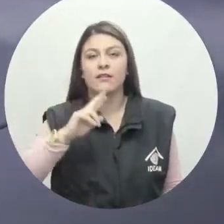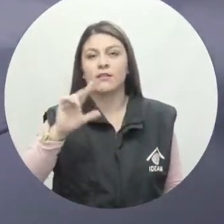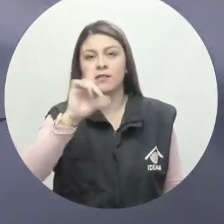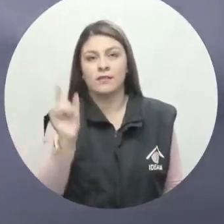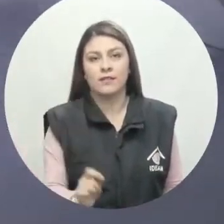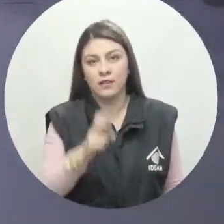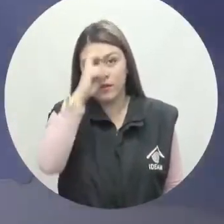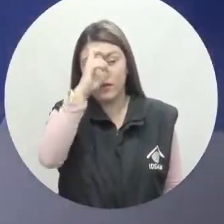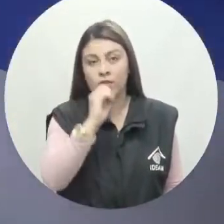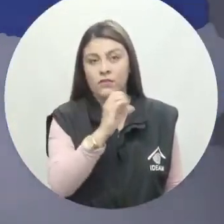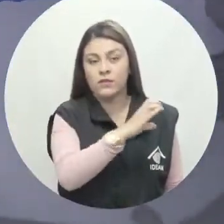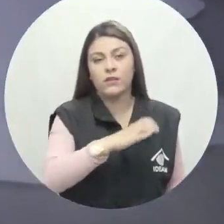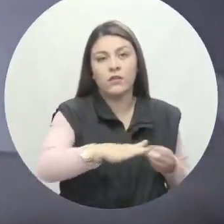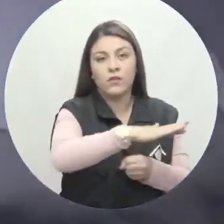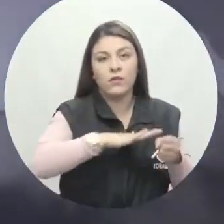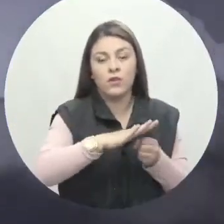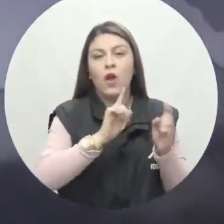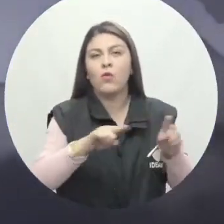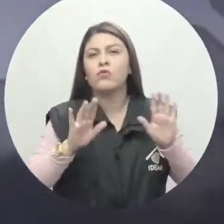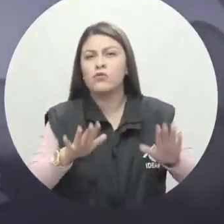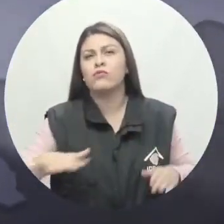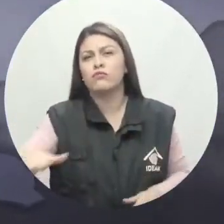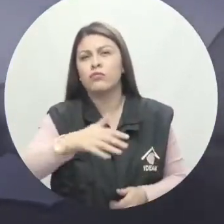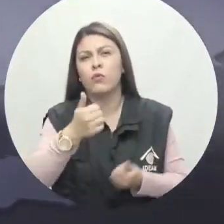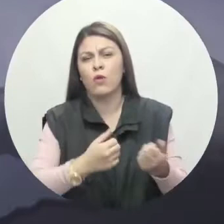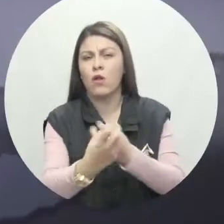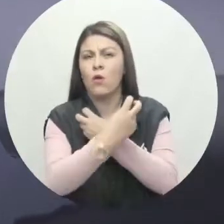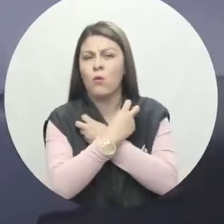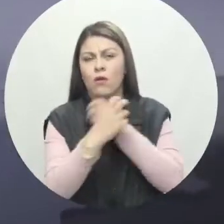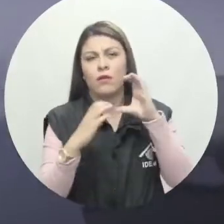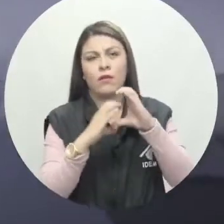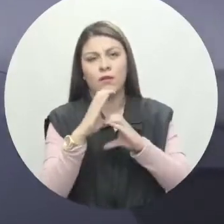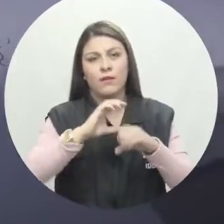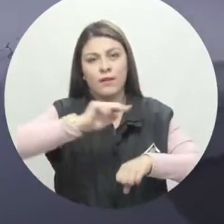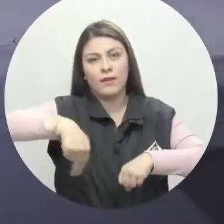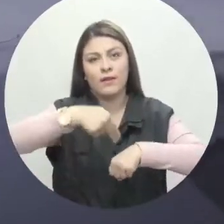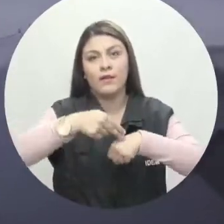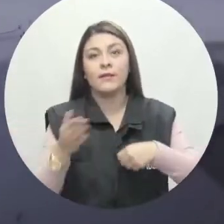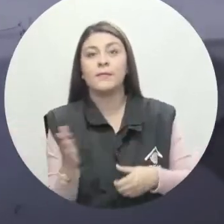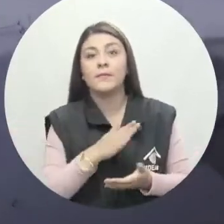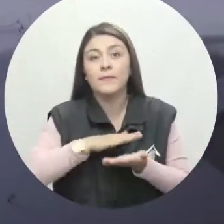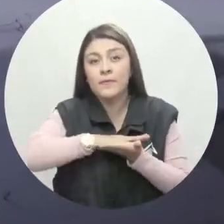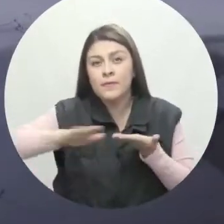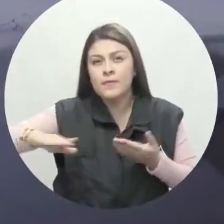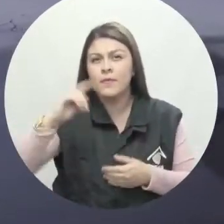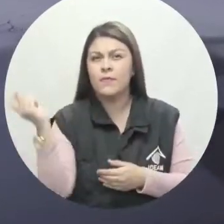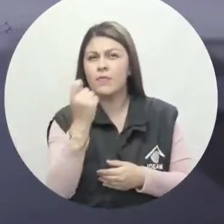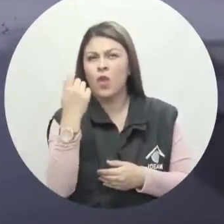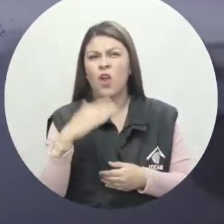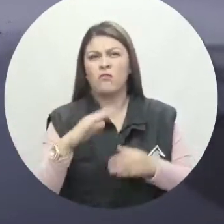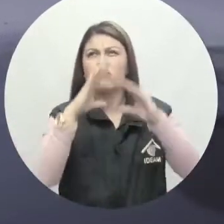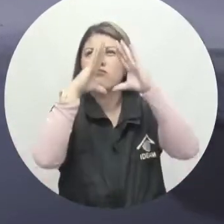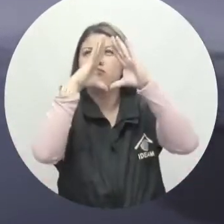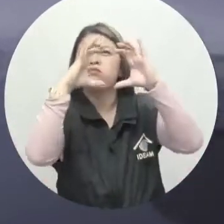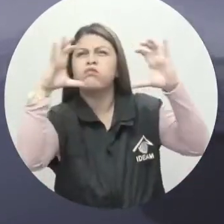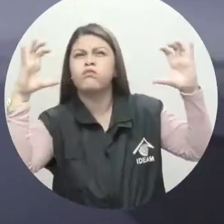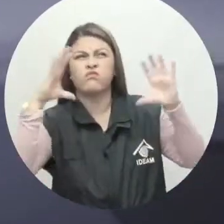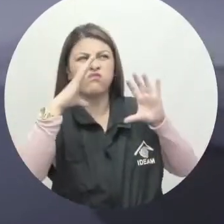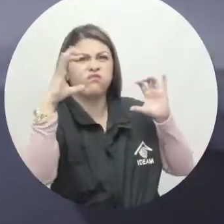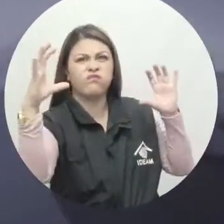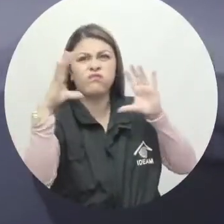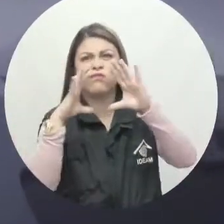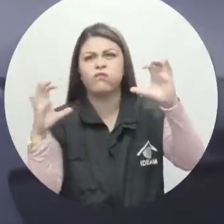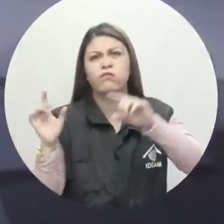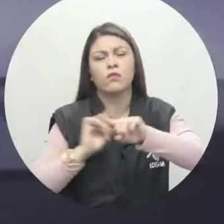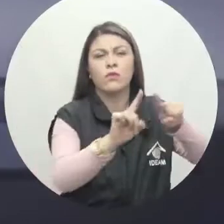de Cundinamarca y en áreas dispersas de Luila, Cauca y Nariño. Sobre los llanos se levanta una capa de nubes variadas, pintando el paisaje con